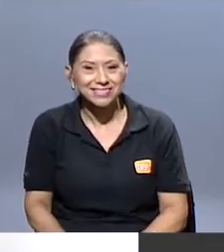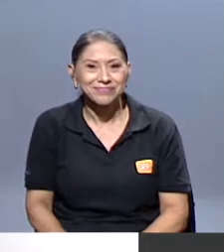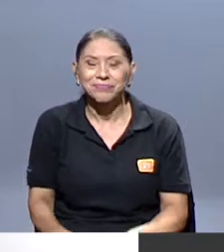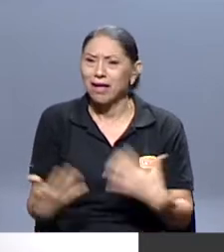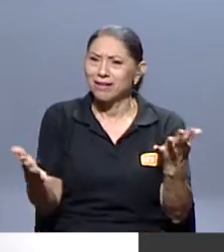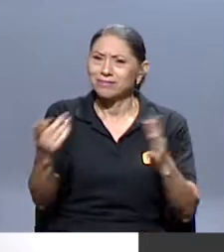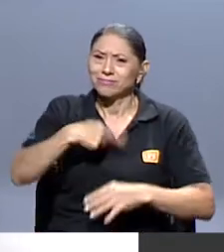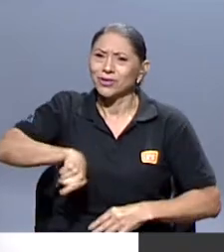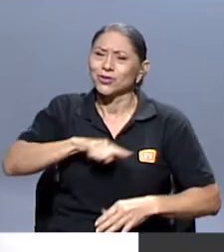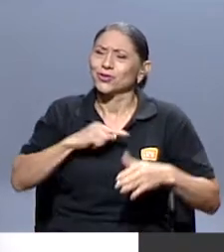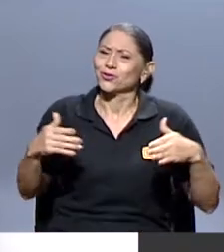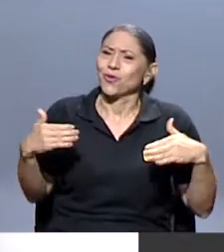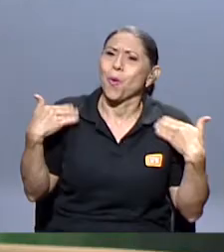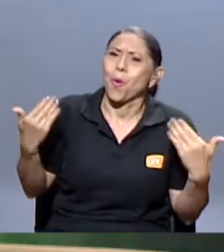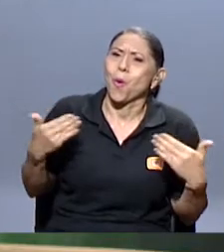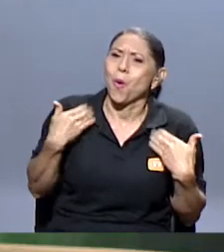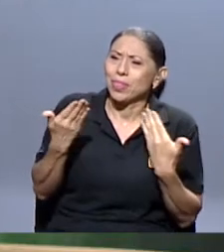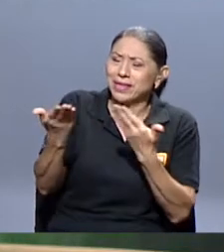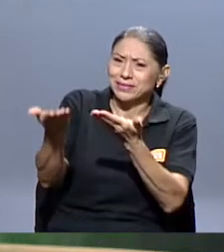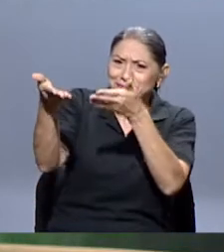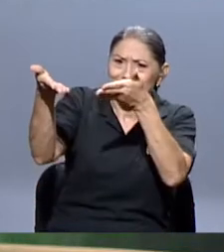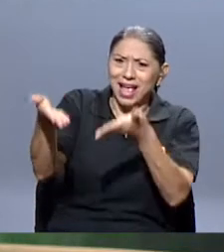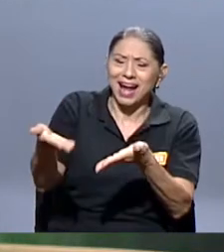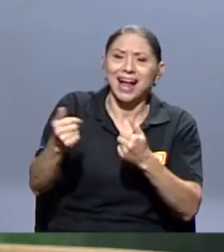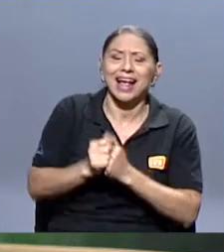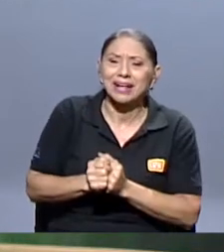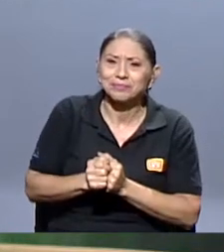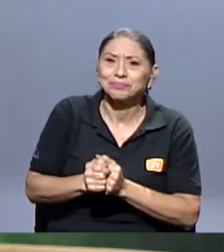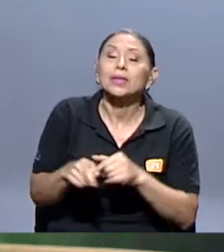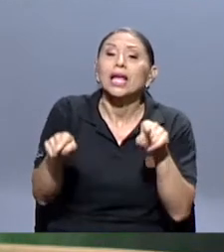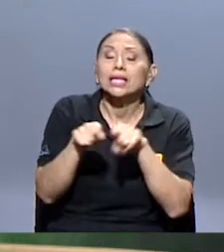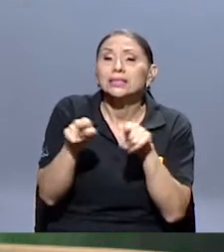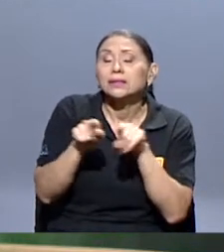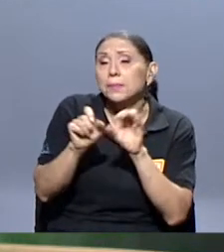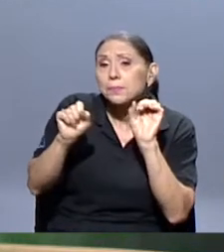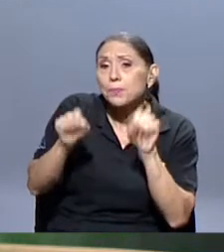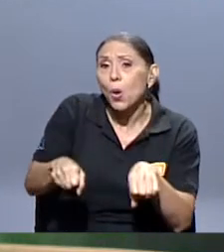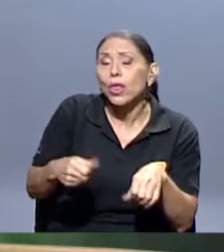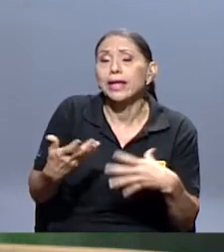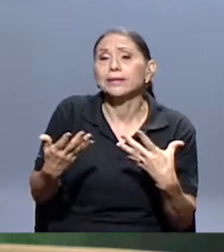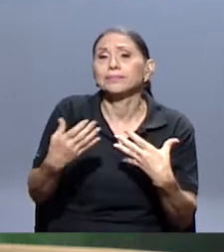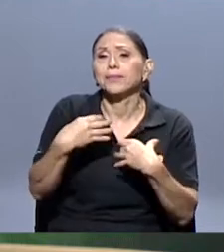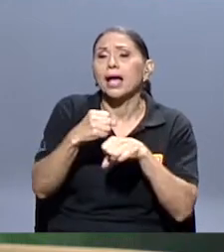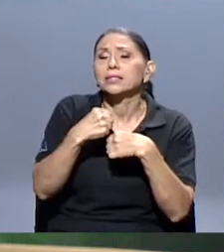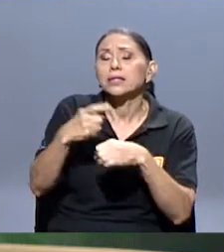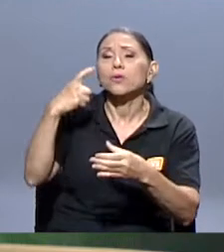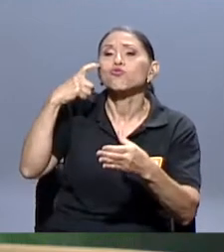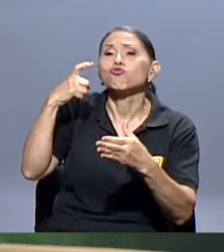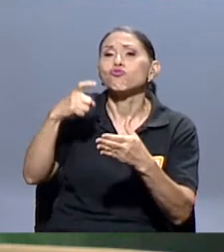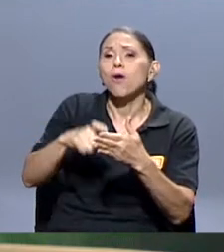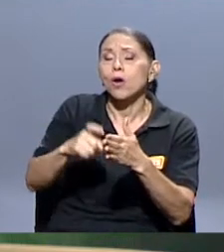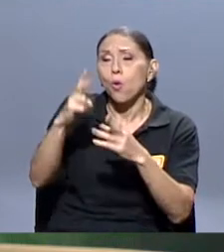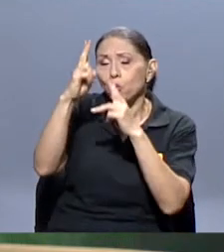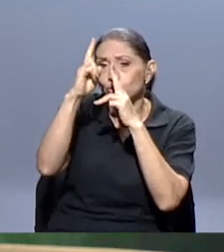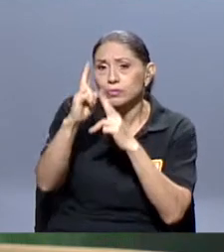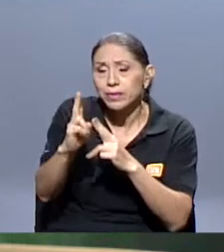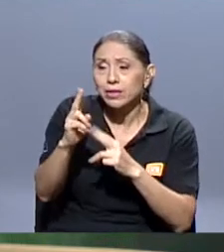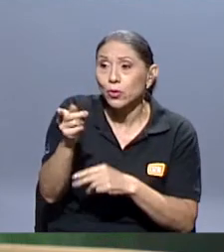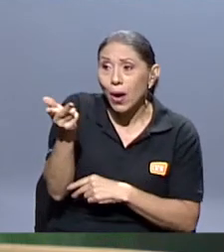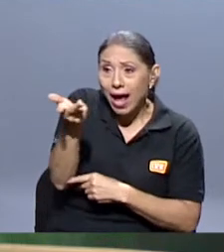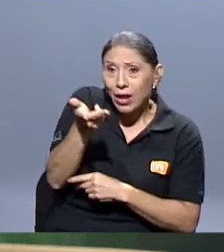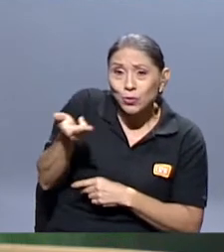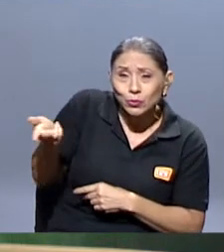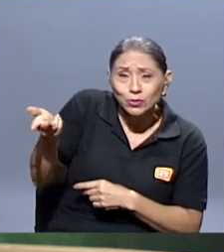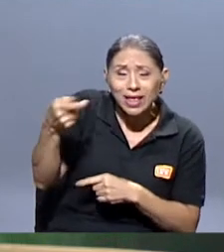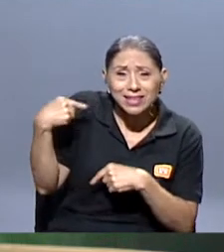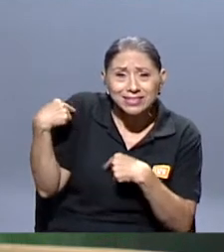No, nosotros contentísimos de tenerte acá y sobre todo de poder de algún modo también hacer un reconocimiento a lo que ustedes han